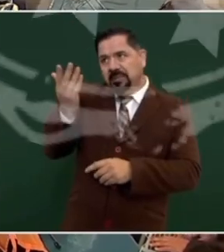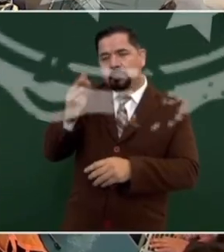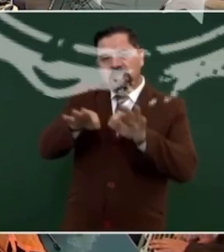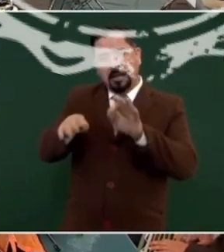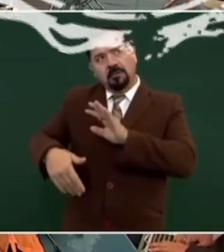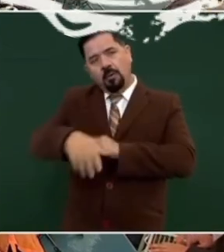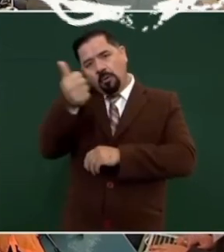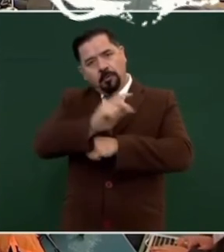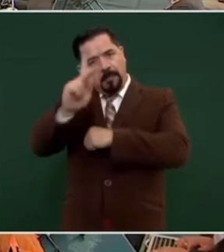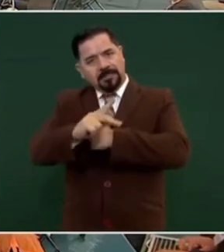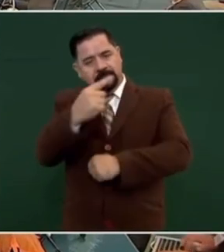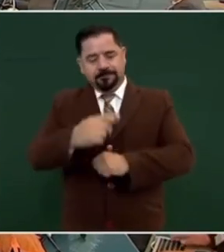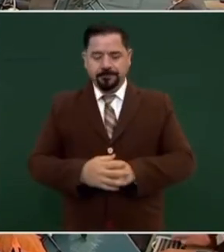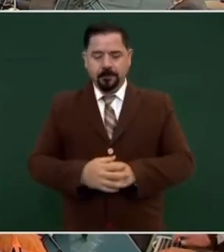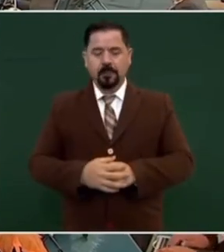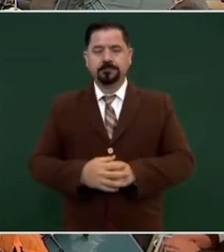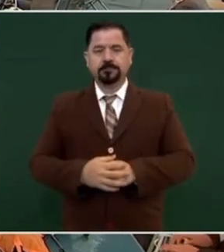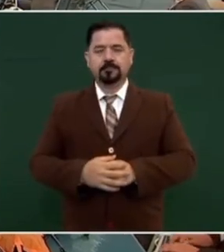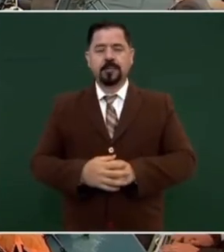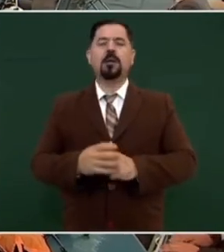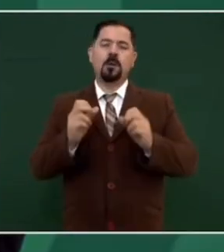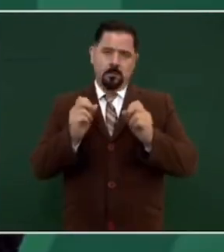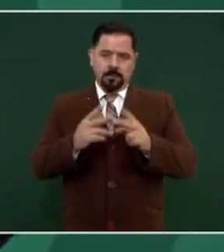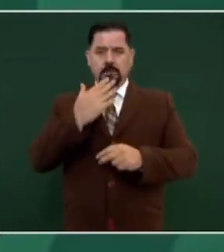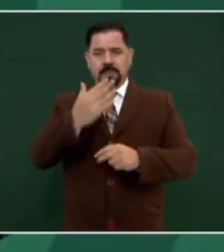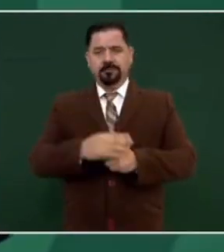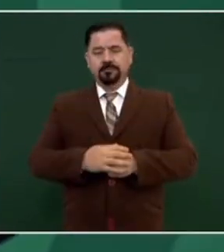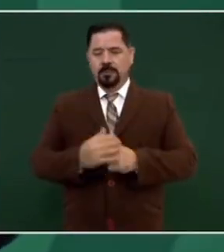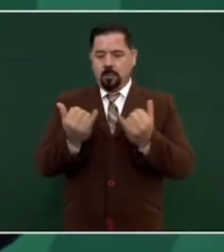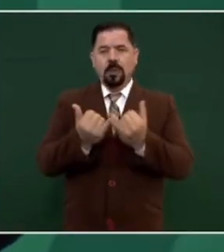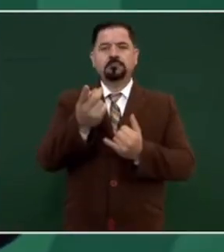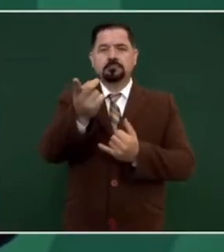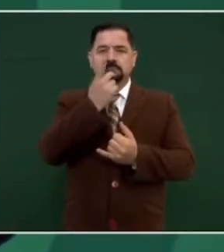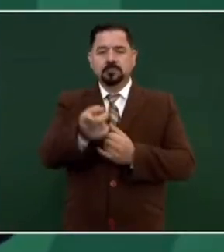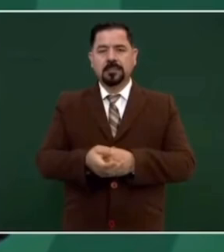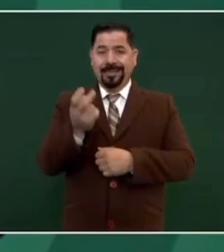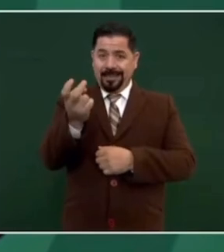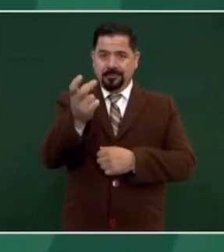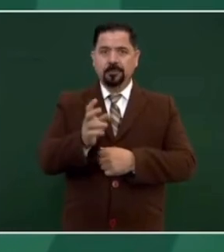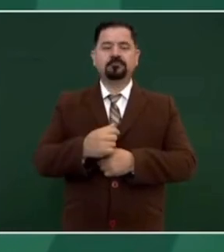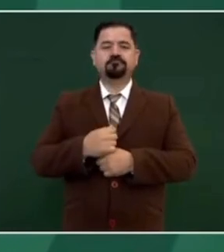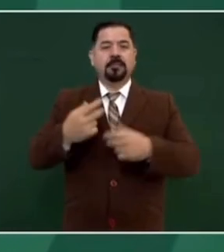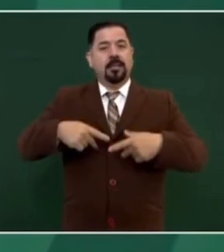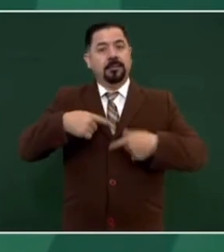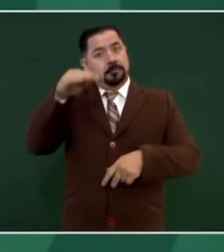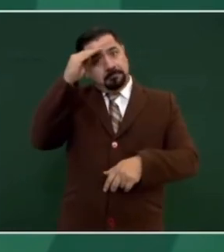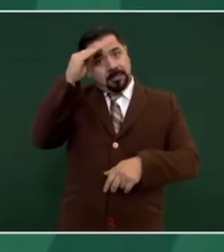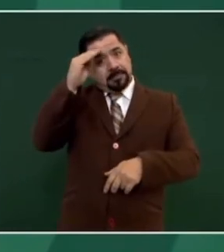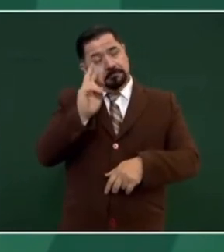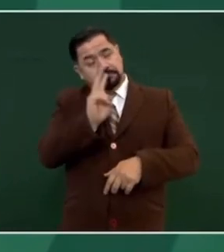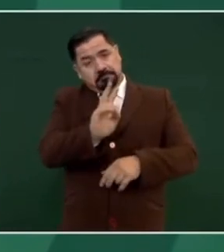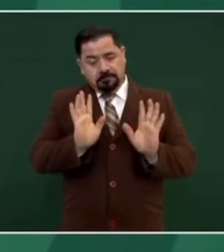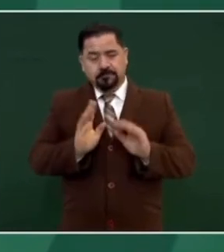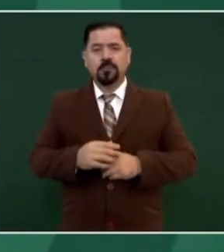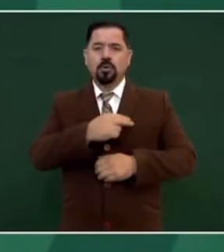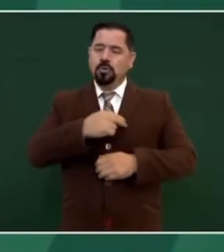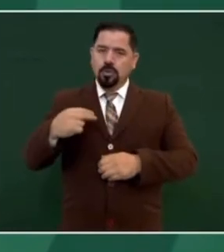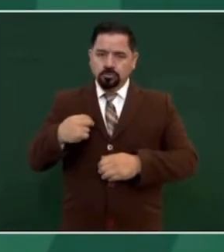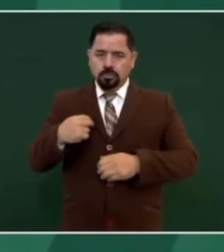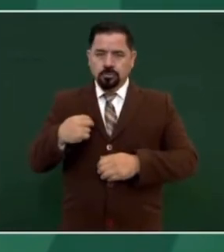Bueno, mire, son, como usted mismo lo está mencionando, son apreciaciones. Nosotros no tenemos